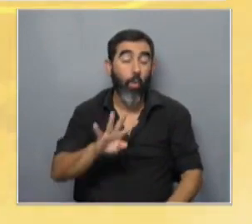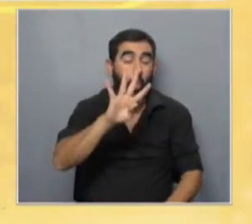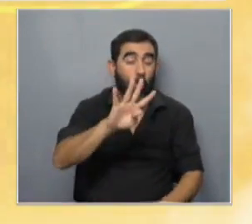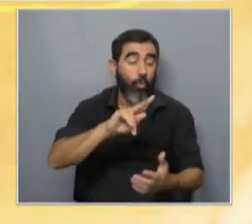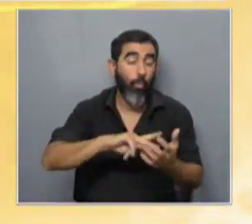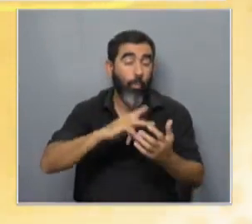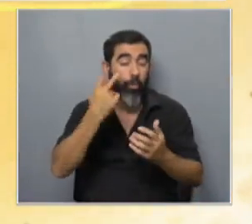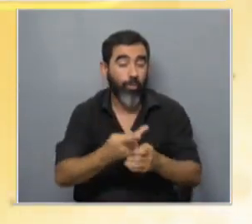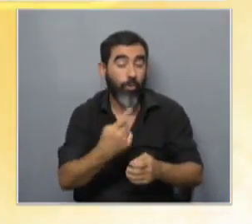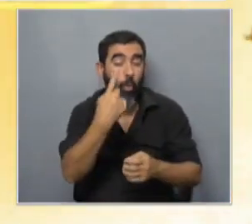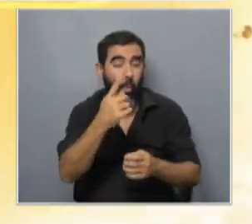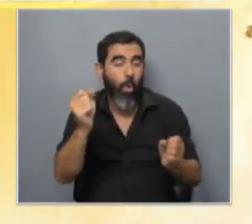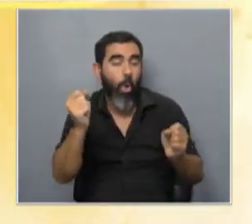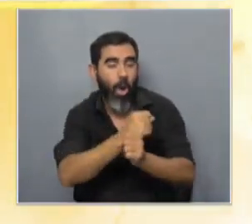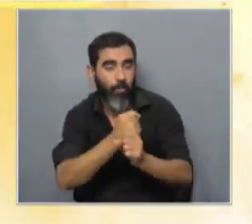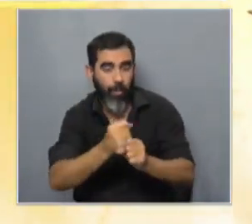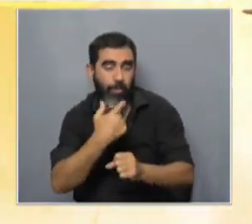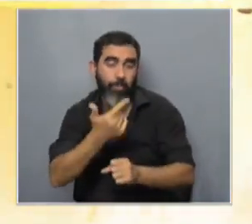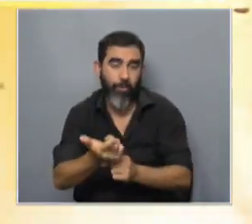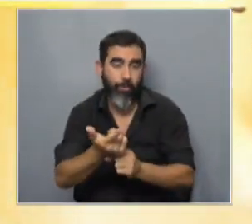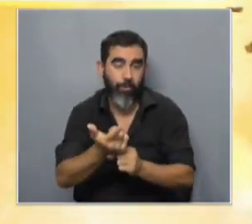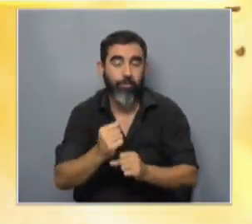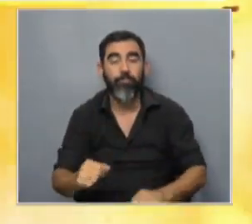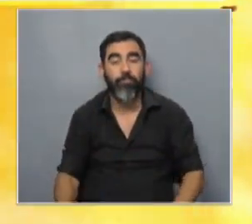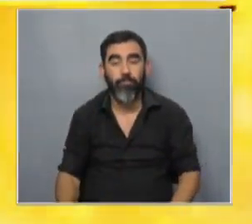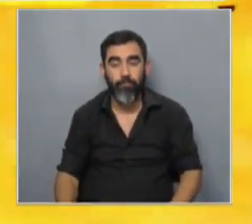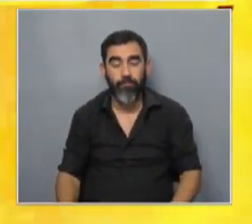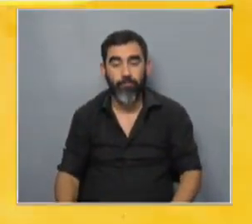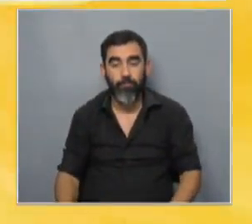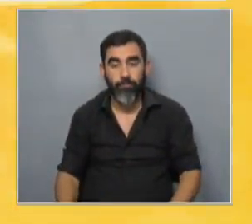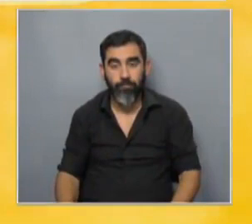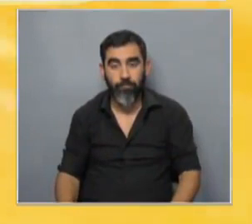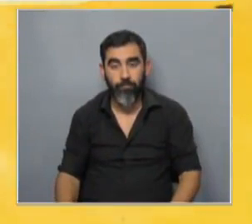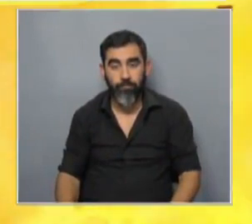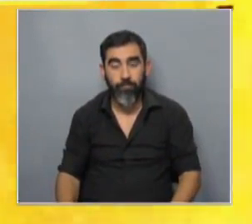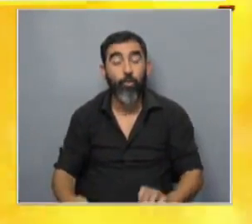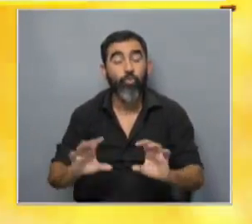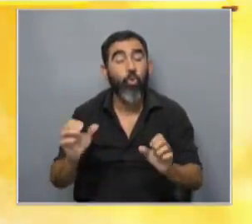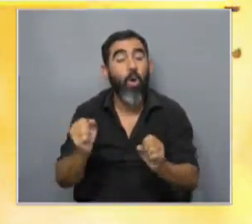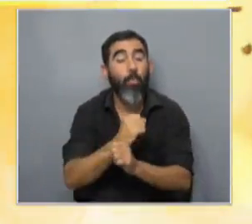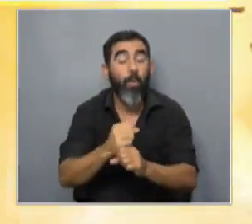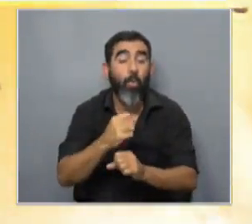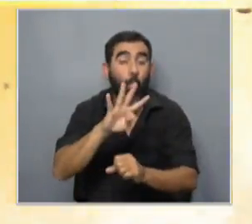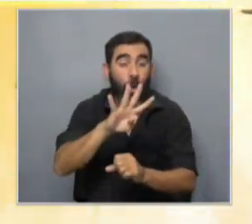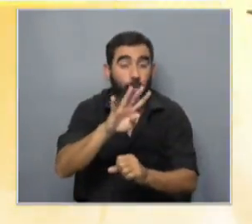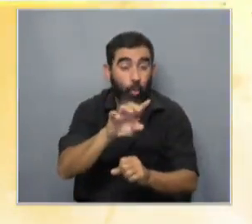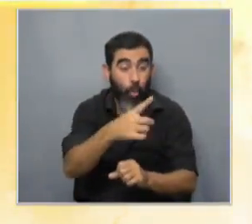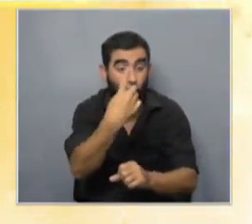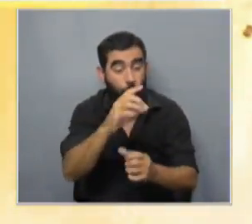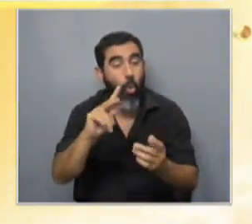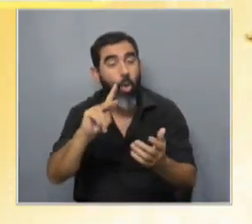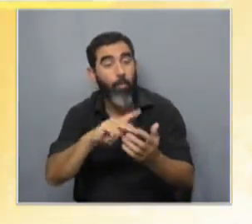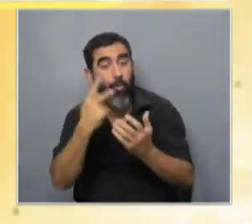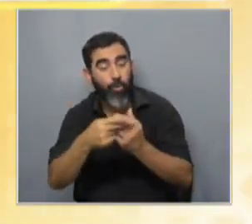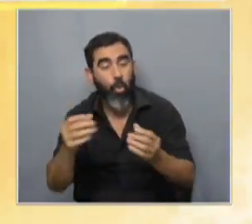en tres de los proyectos que se presentan son solamente aprobados o sea en los proyectos que se consideran